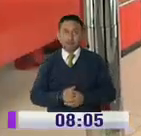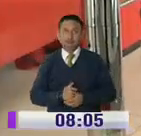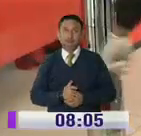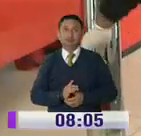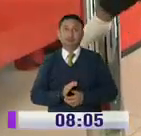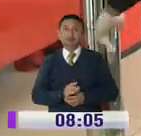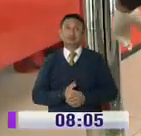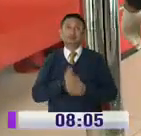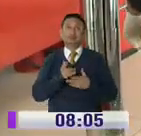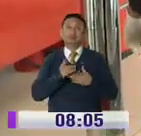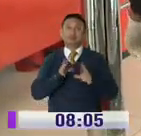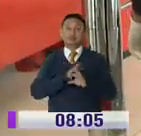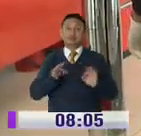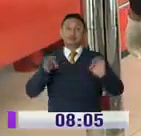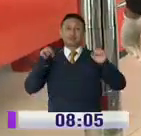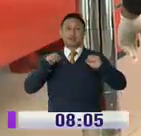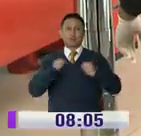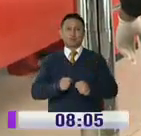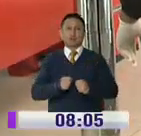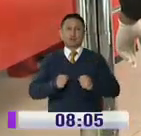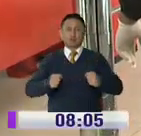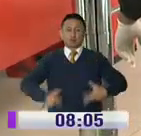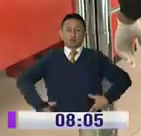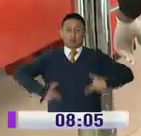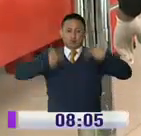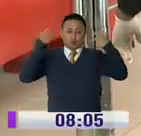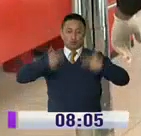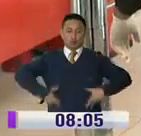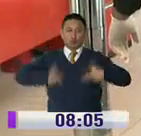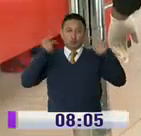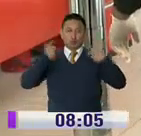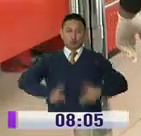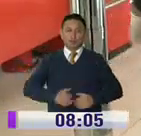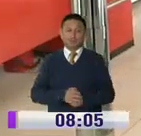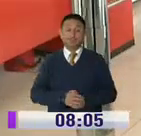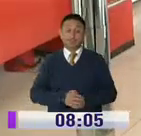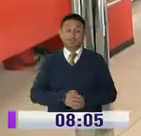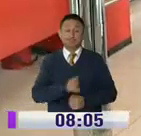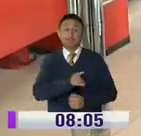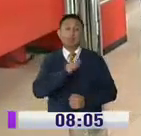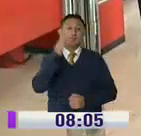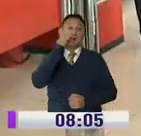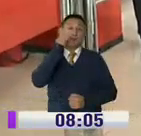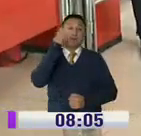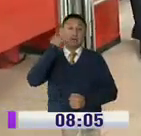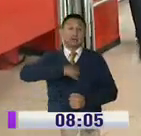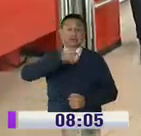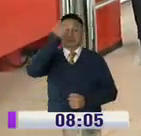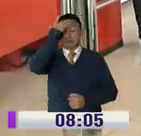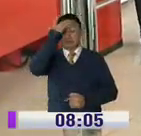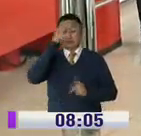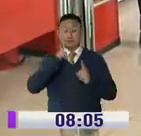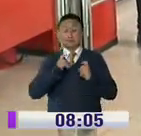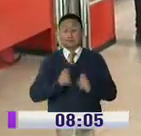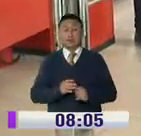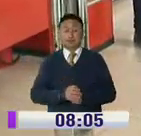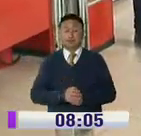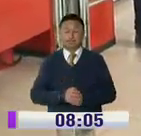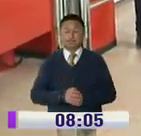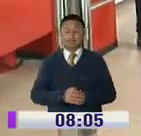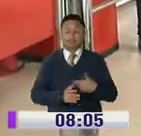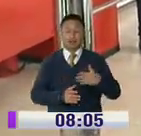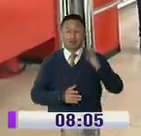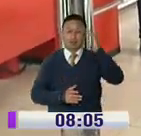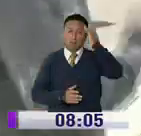Esta desinfección debe ser extremadamente exhaustiva, señala, pues su madre tiene un diagnóstico de cáncer. Es su mayor